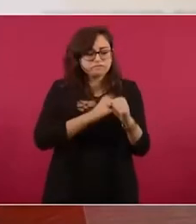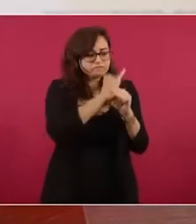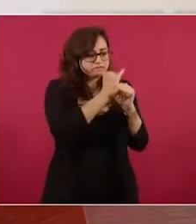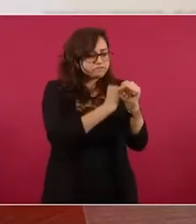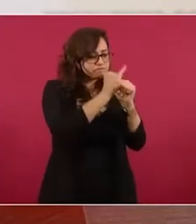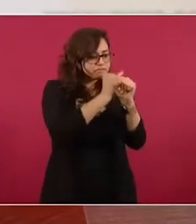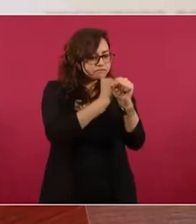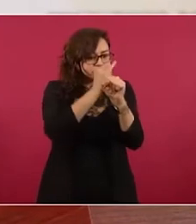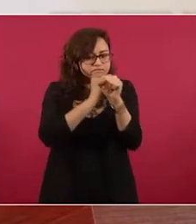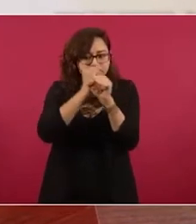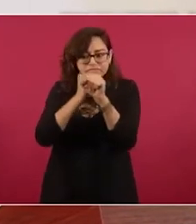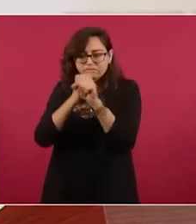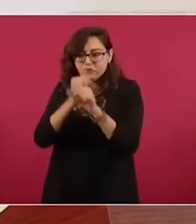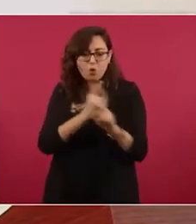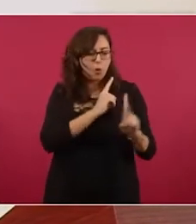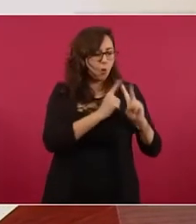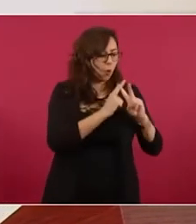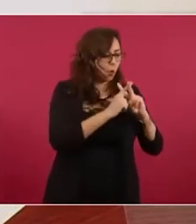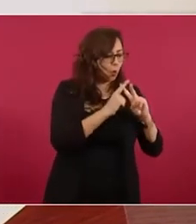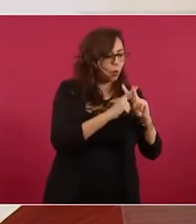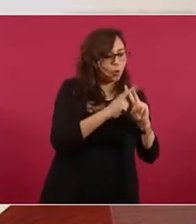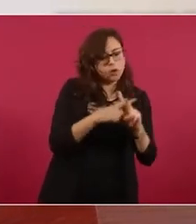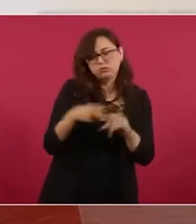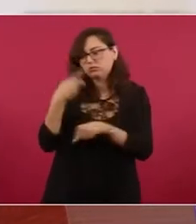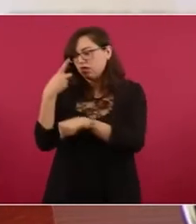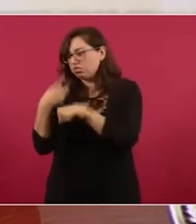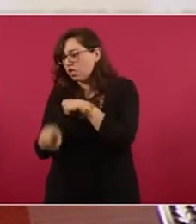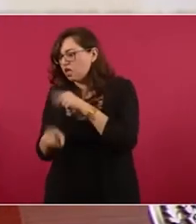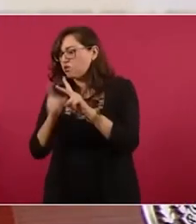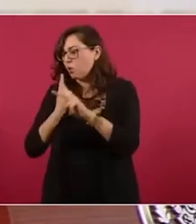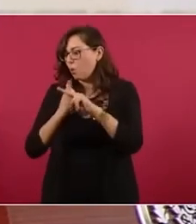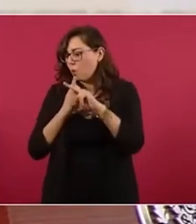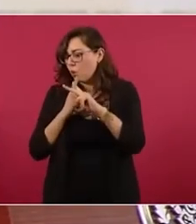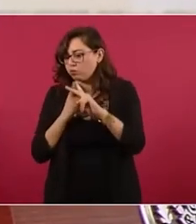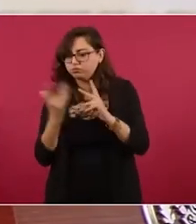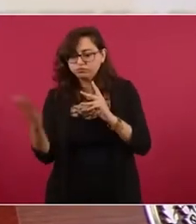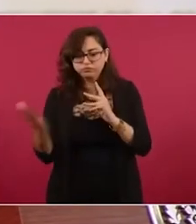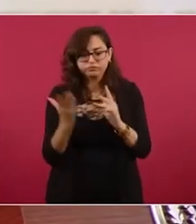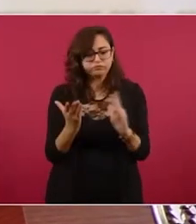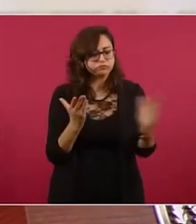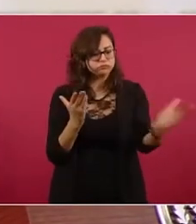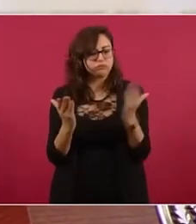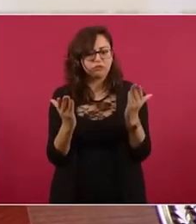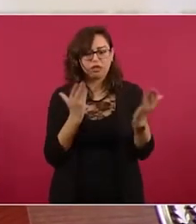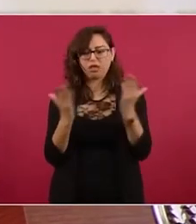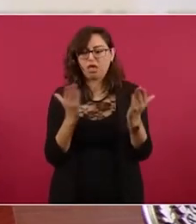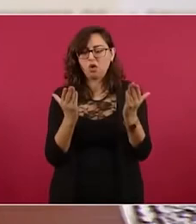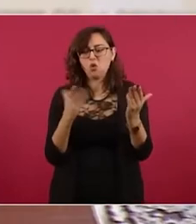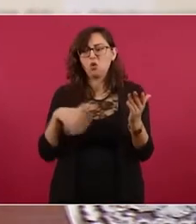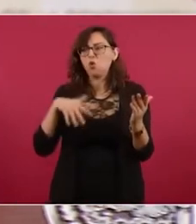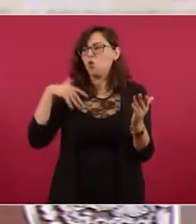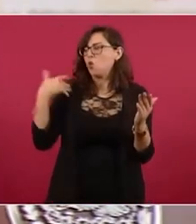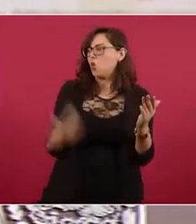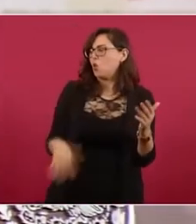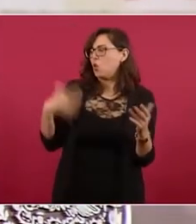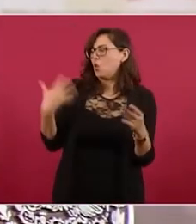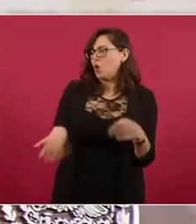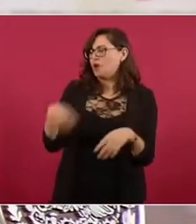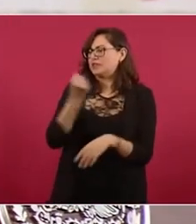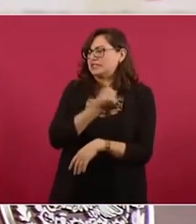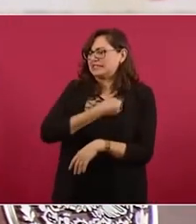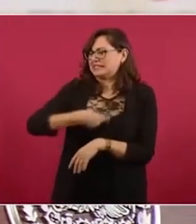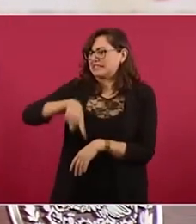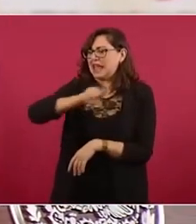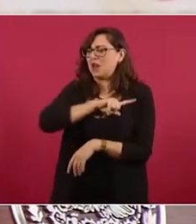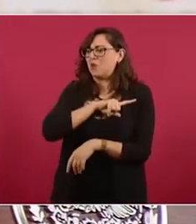conclusión es que es mayor el daño a la